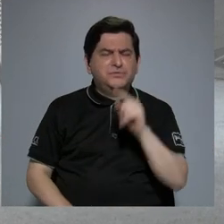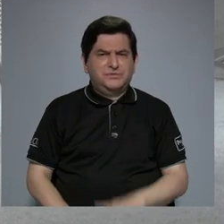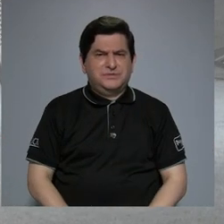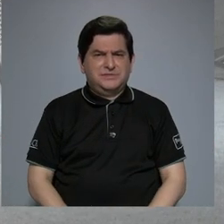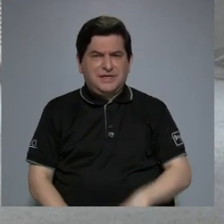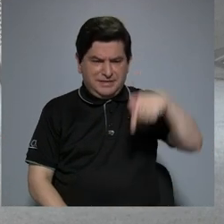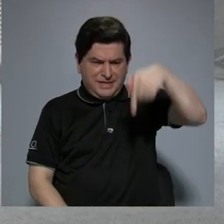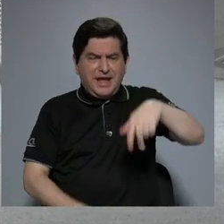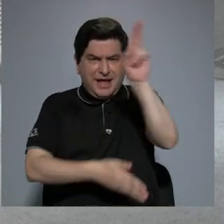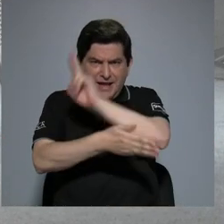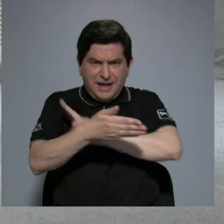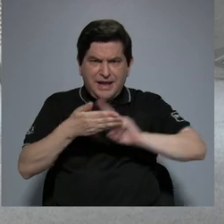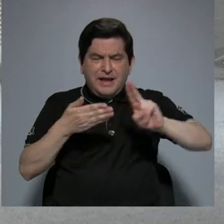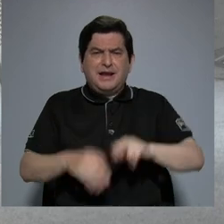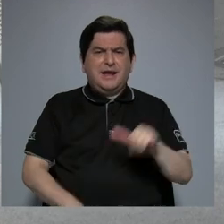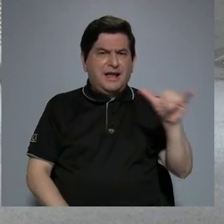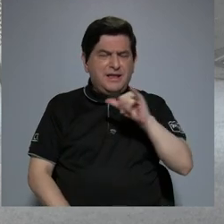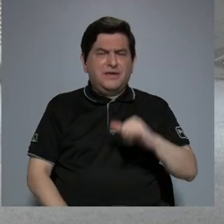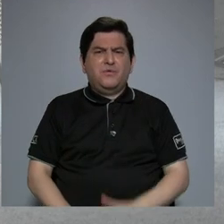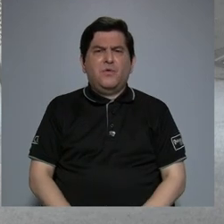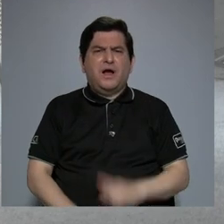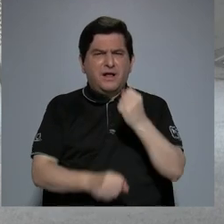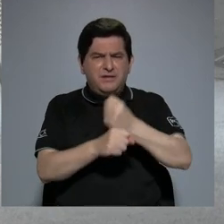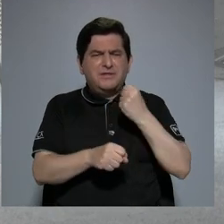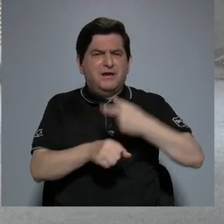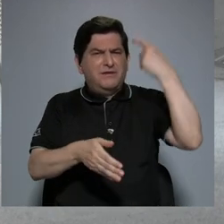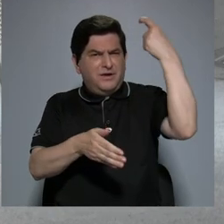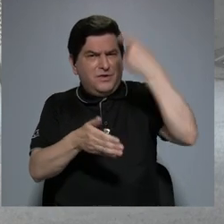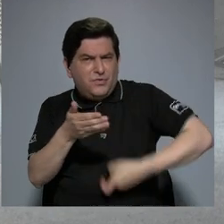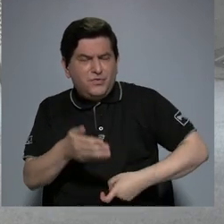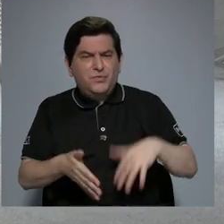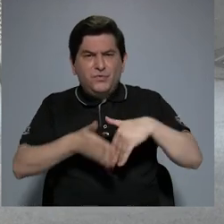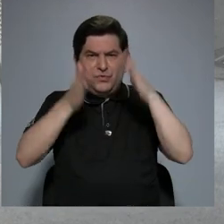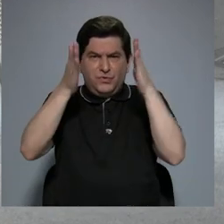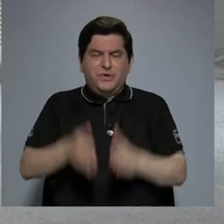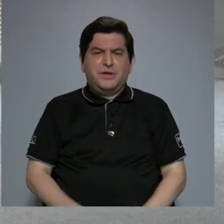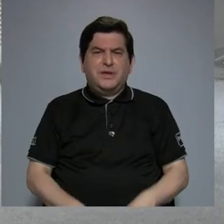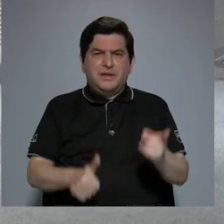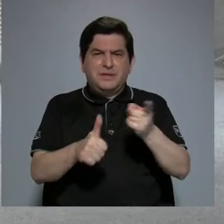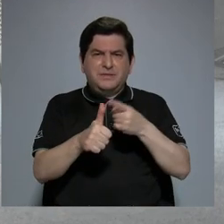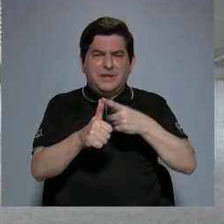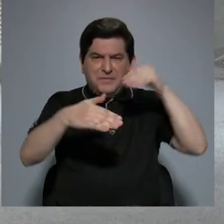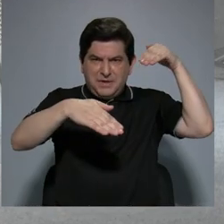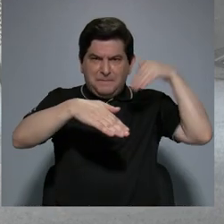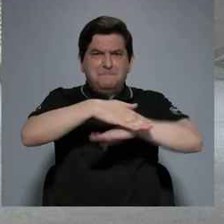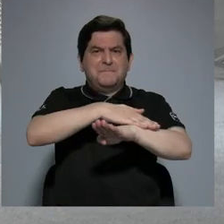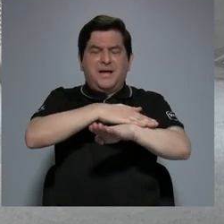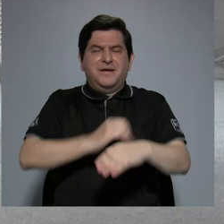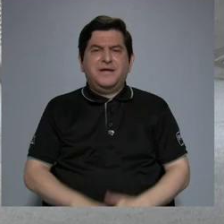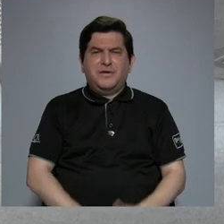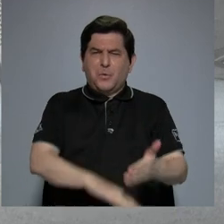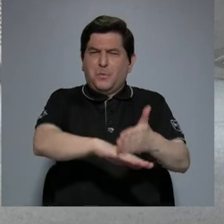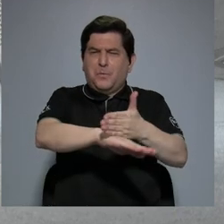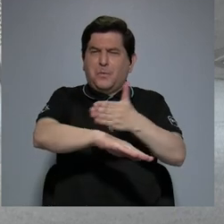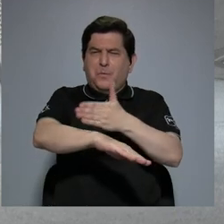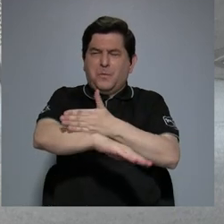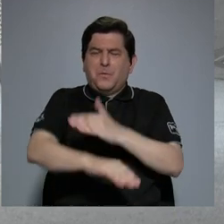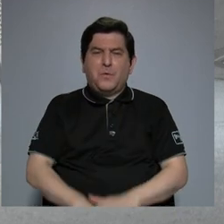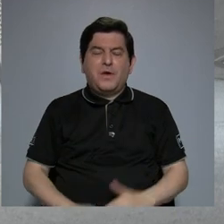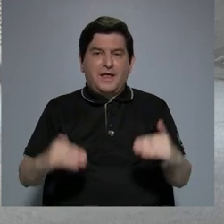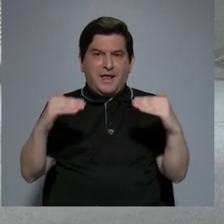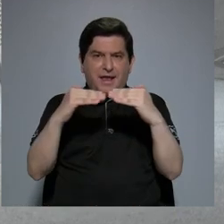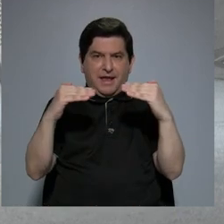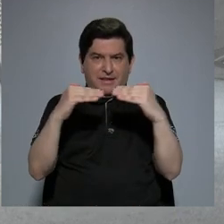y aquí en la universidad se están haciendo también grandes esfuerzos para que los estudiantes de primer ingreso mejoren también esos